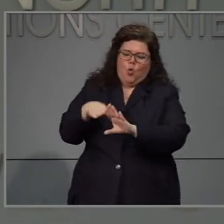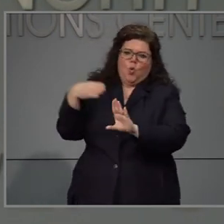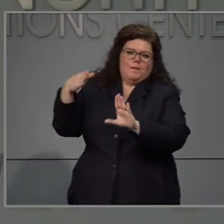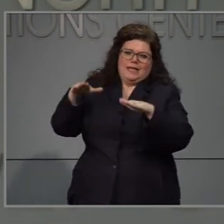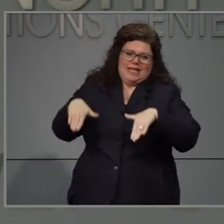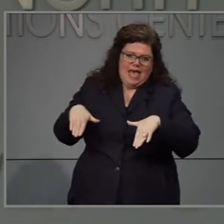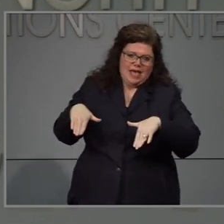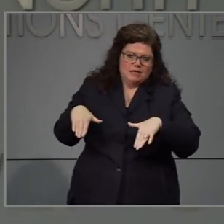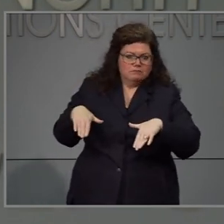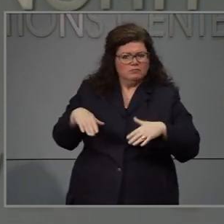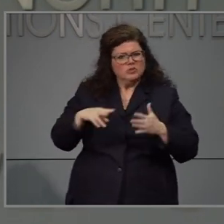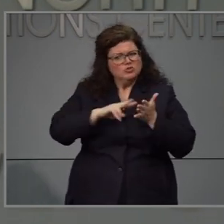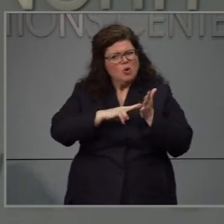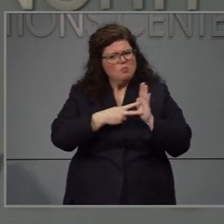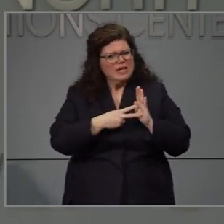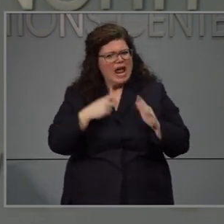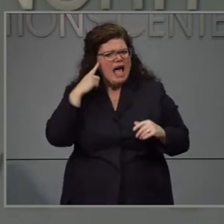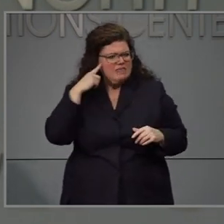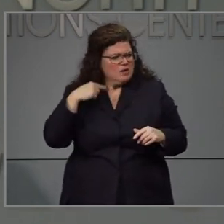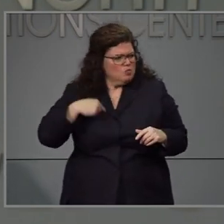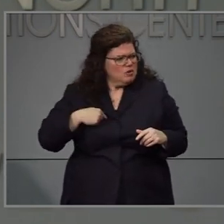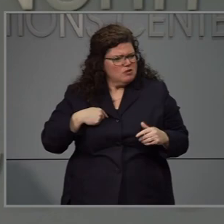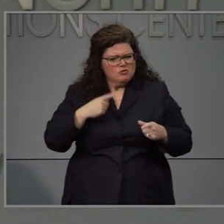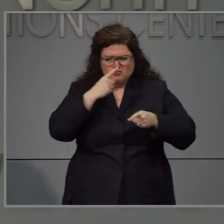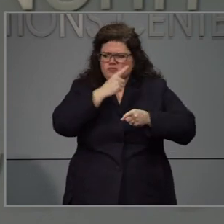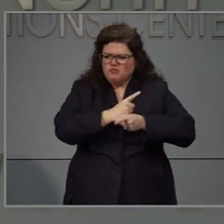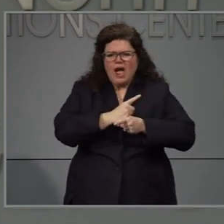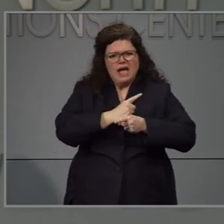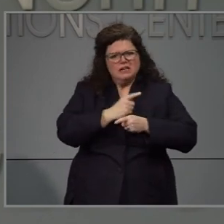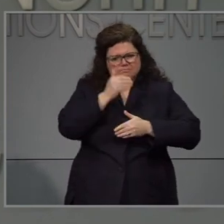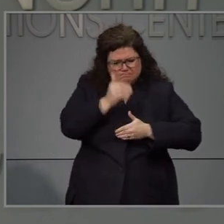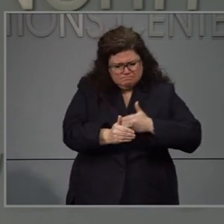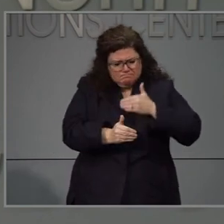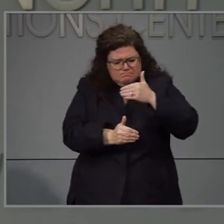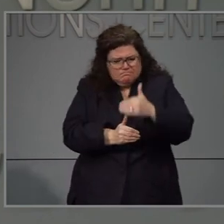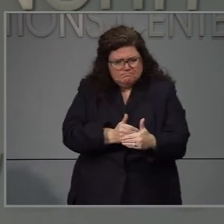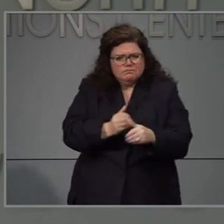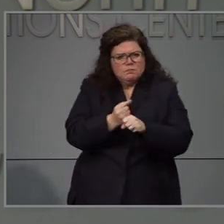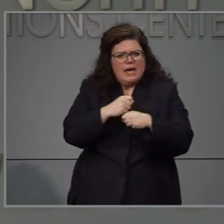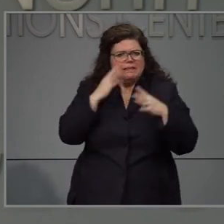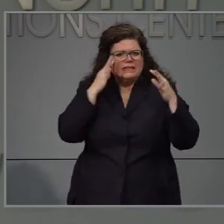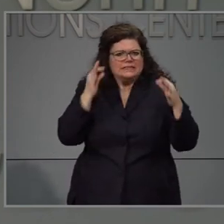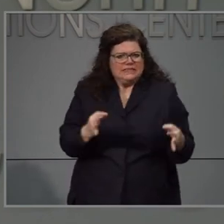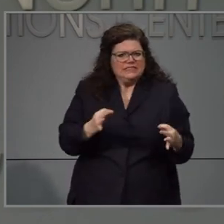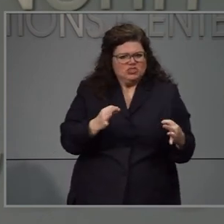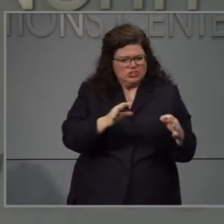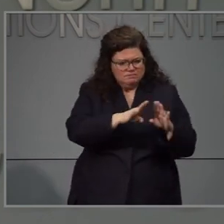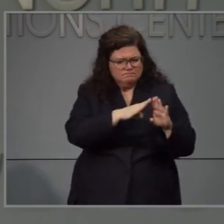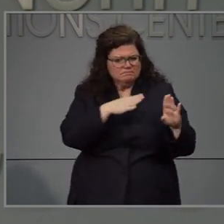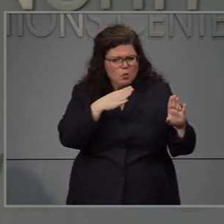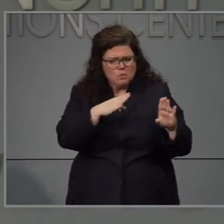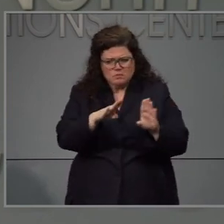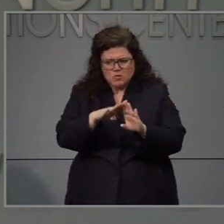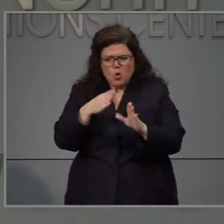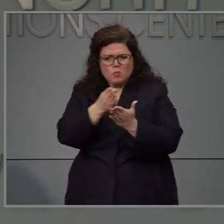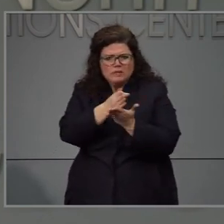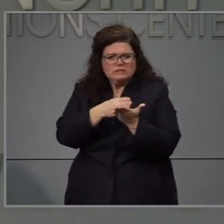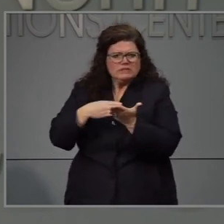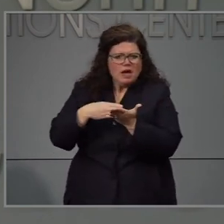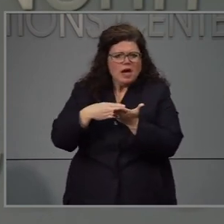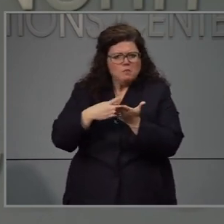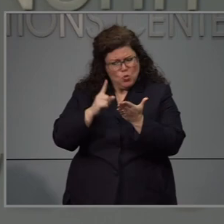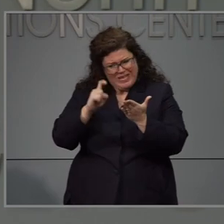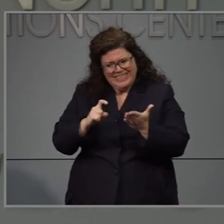un poco antes de abrirlos, pero este es un paso prudente cauteloso y sabemos que